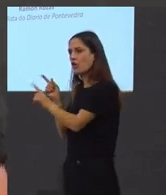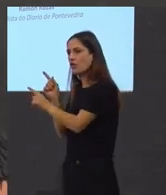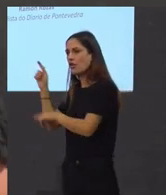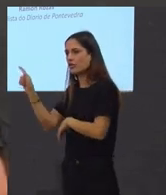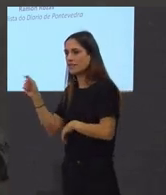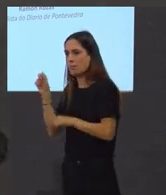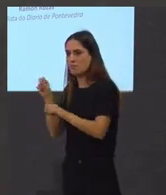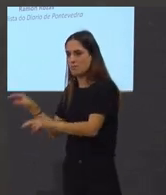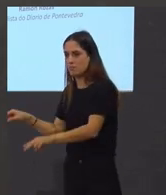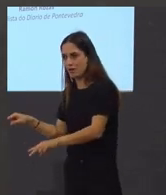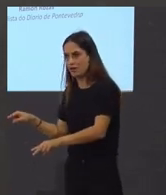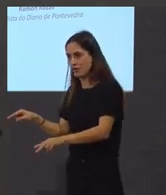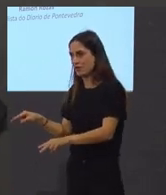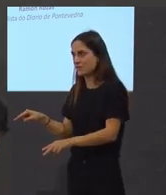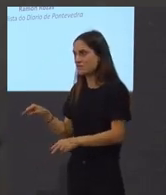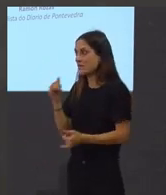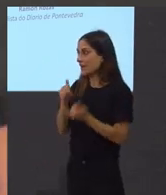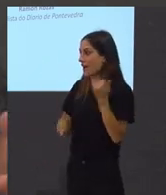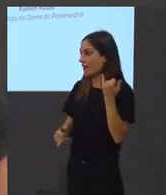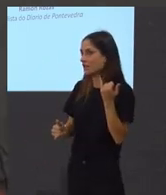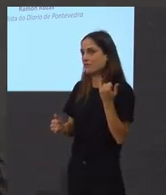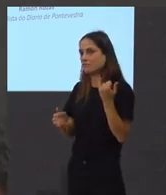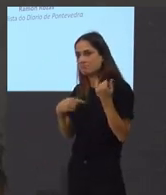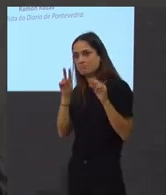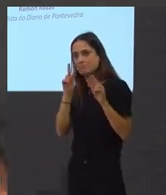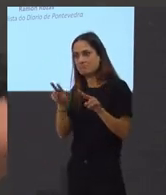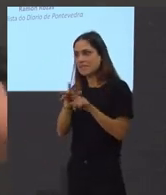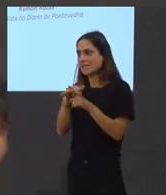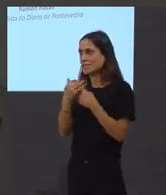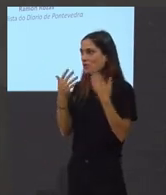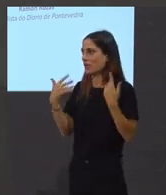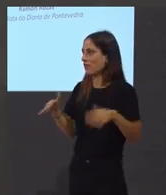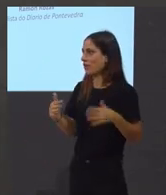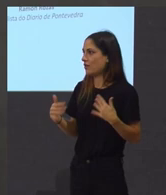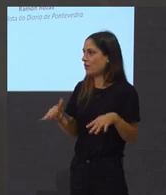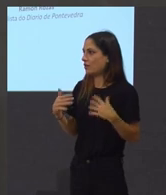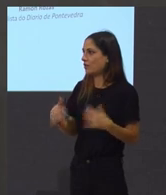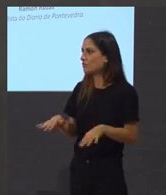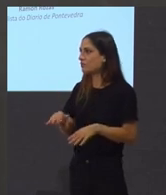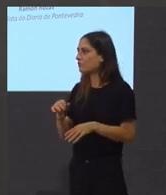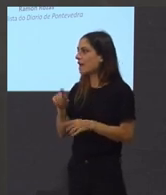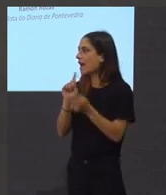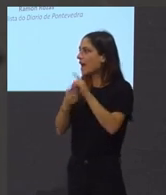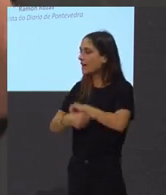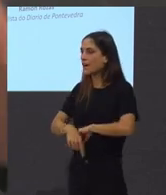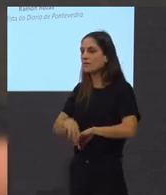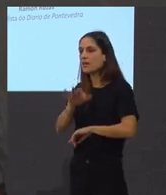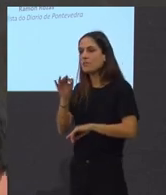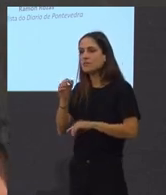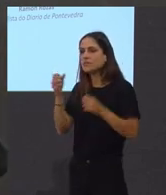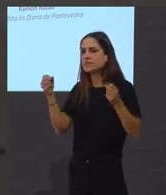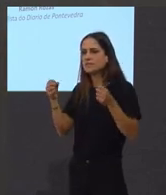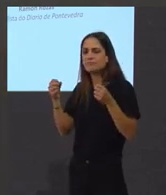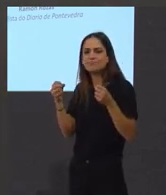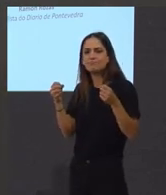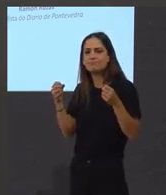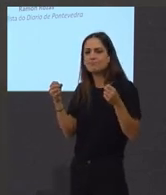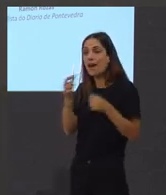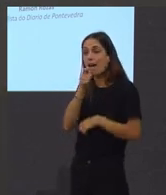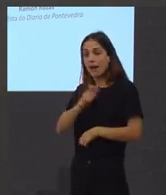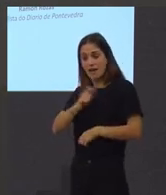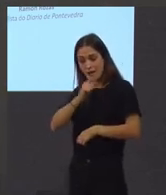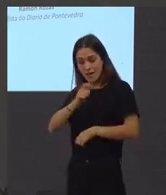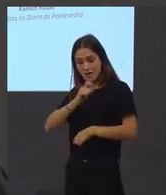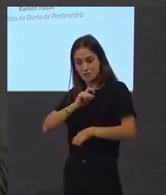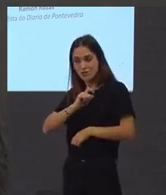lingüístico o sea que ostras a performatividade corporal va super bien e